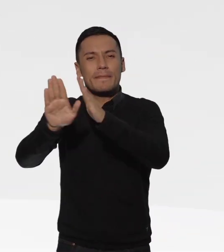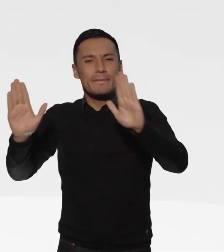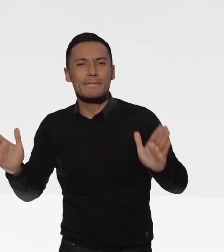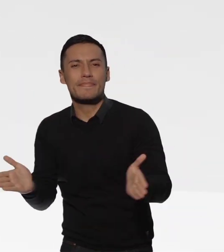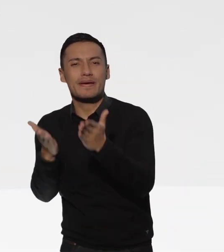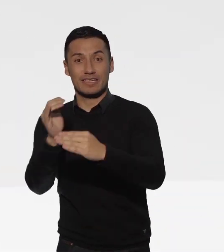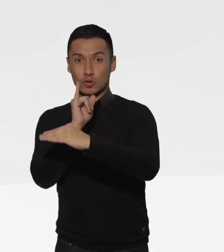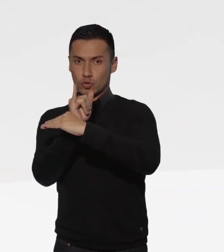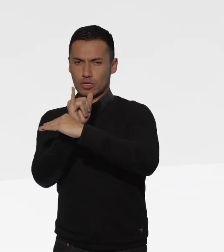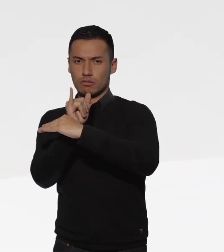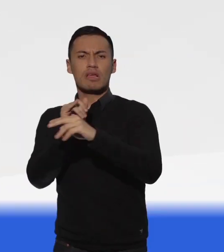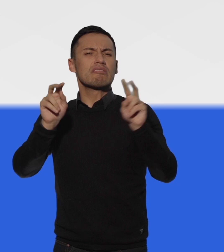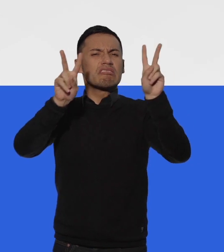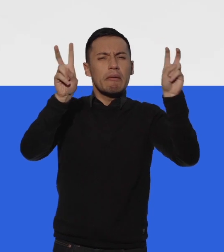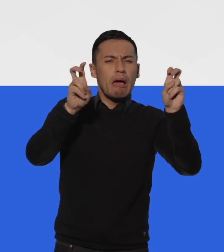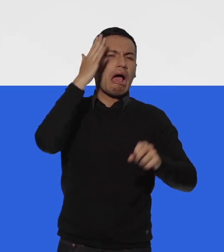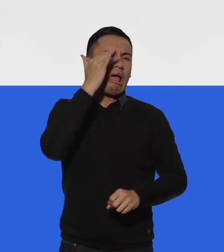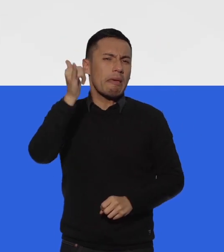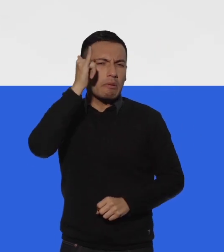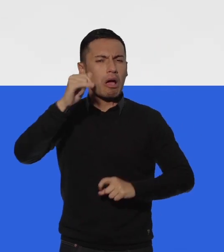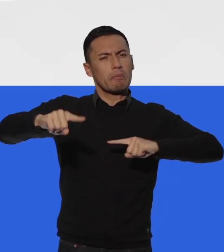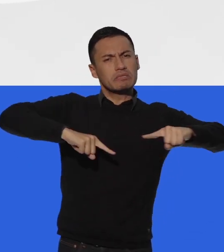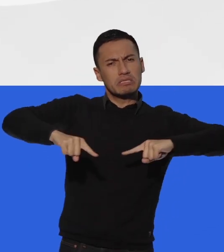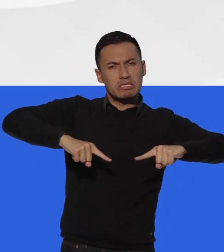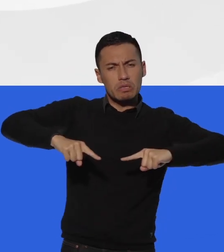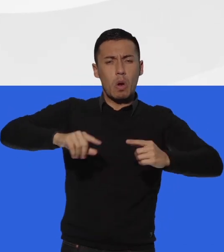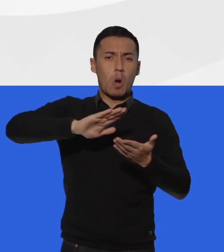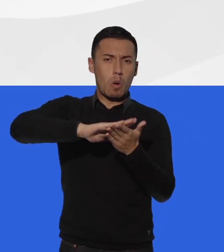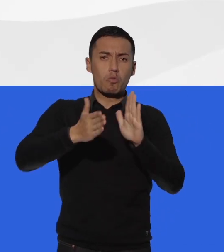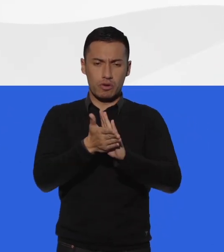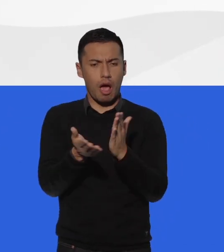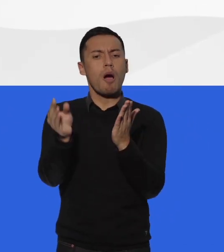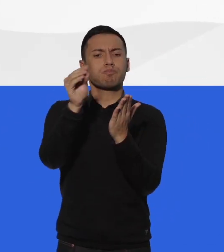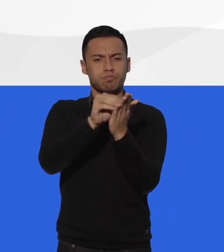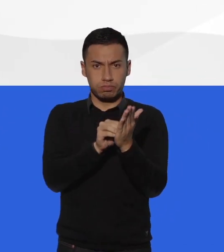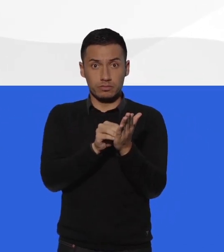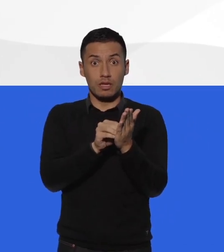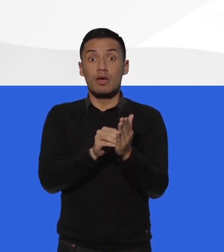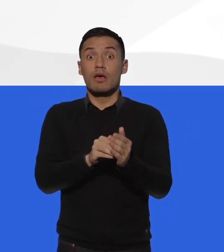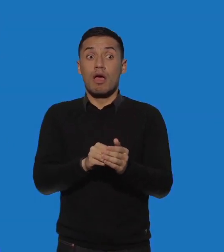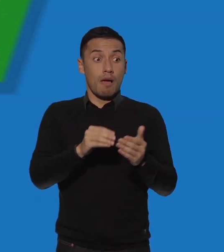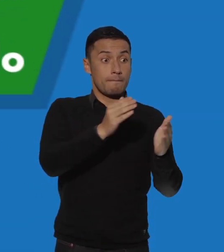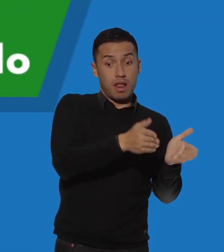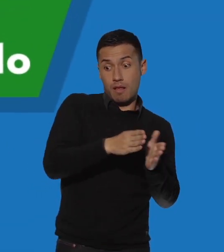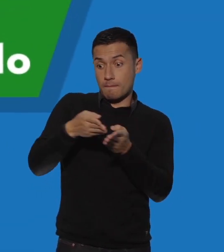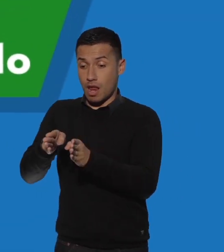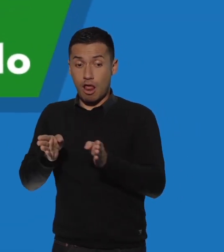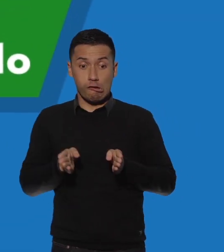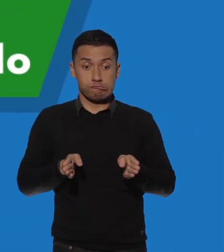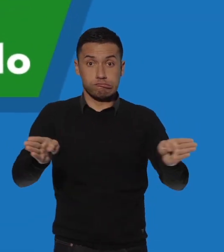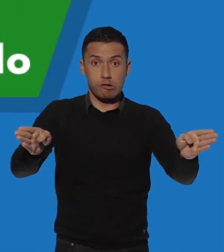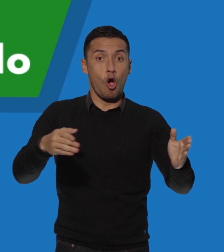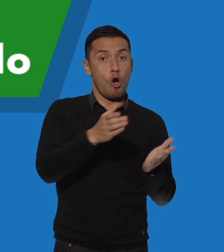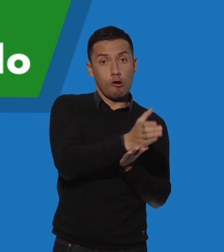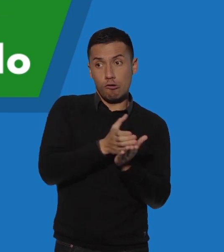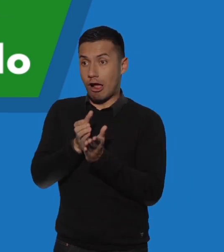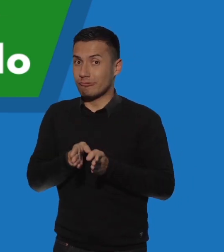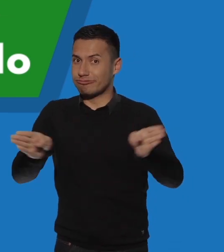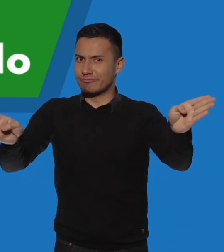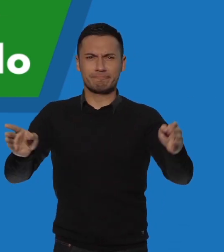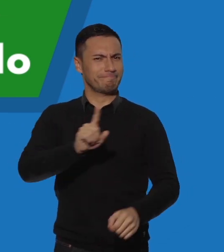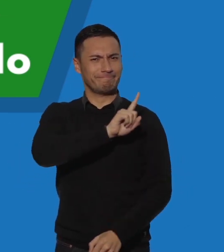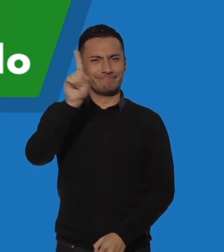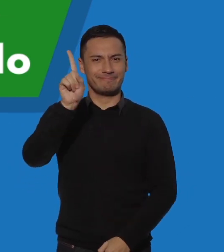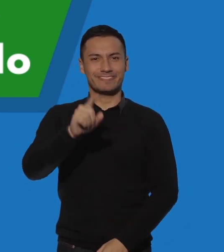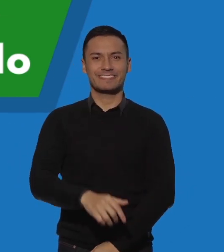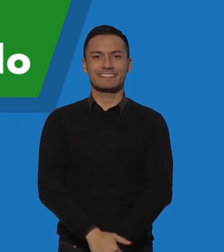mejoramiento institucional en aspectos académicos, administrativos con la comunidad y nunca es una planeación paralela o un currículo